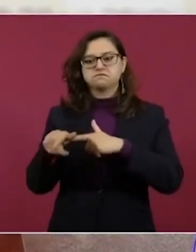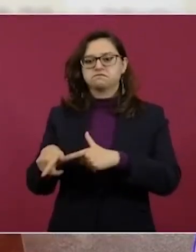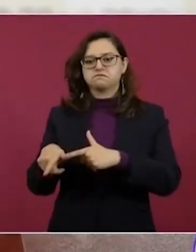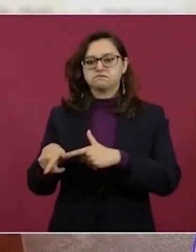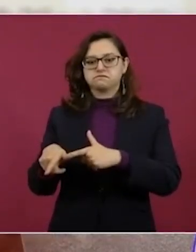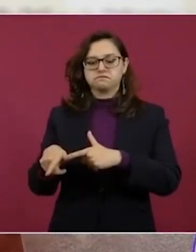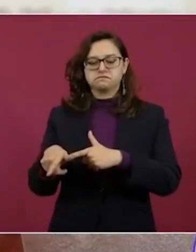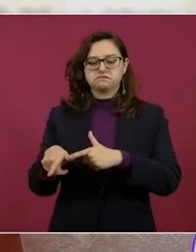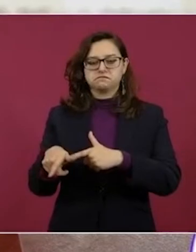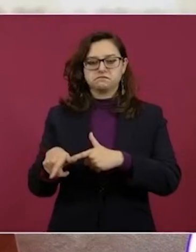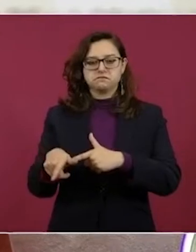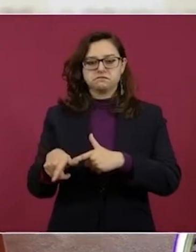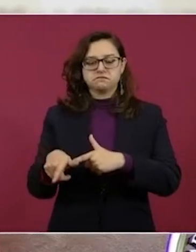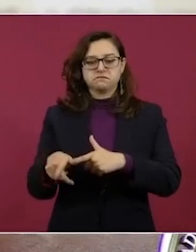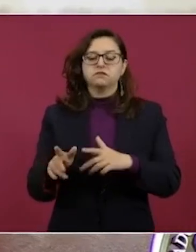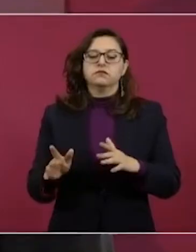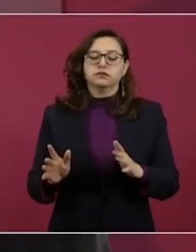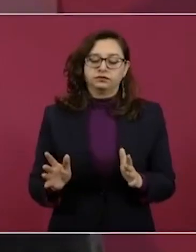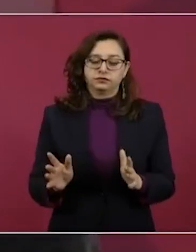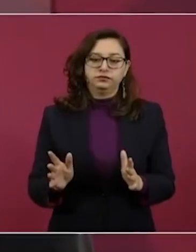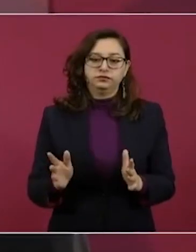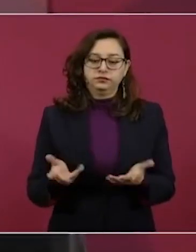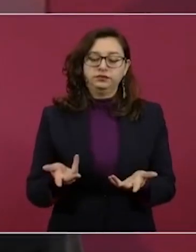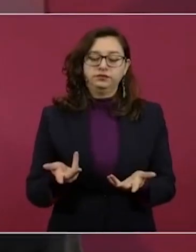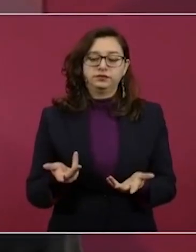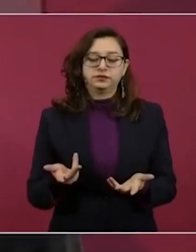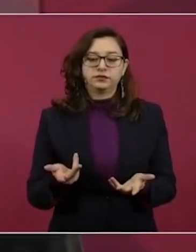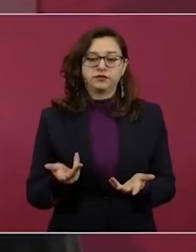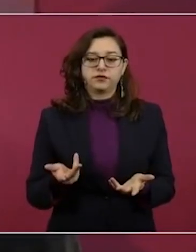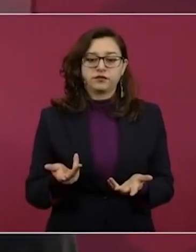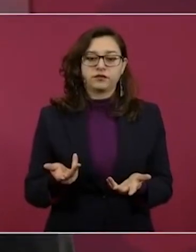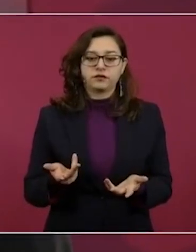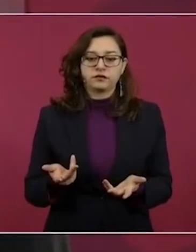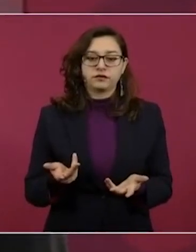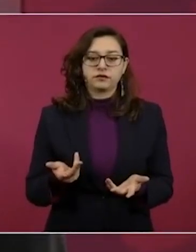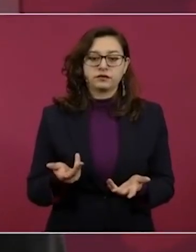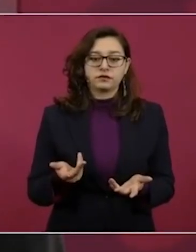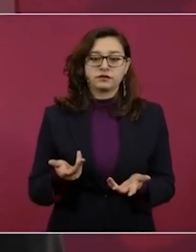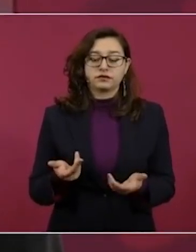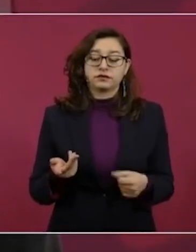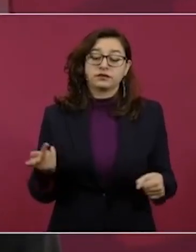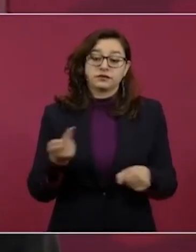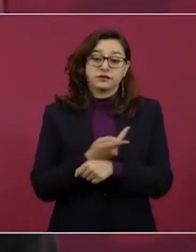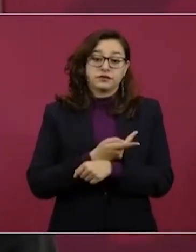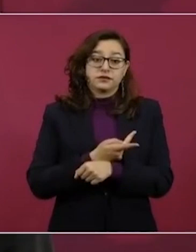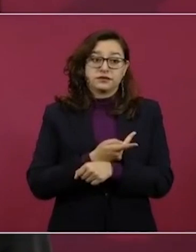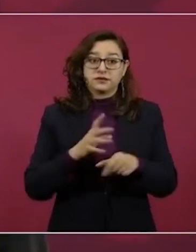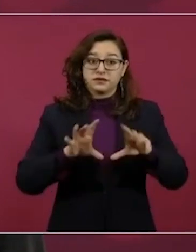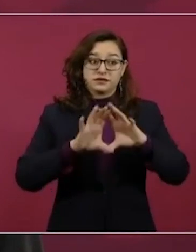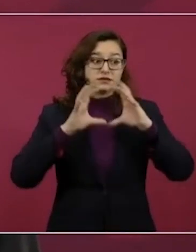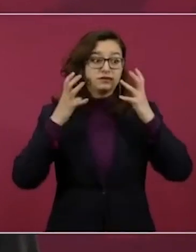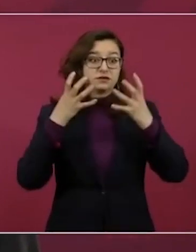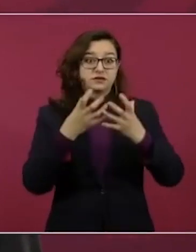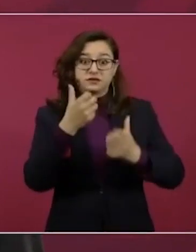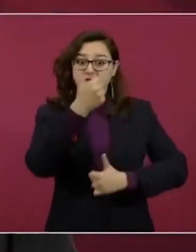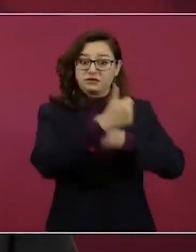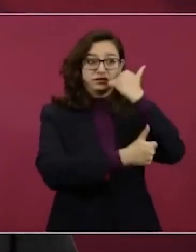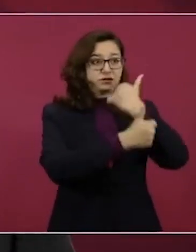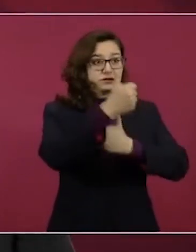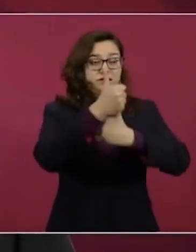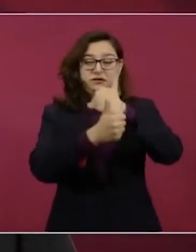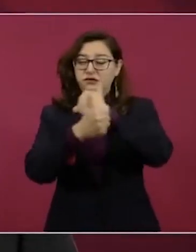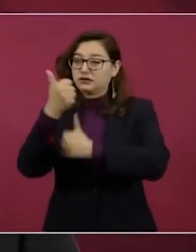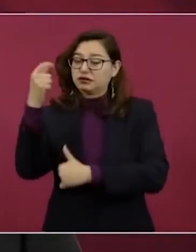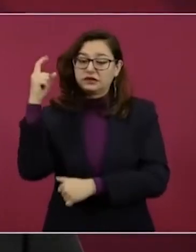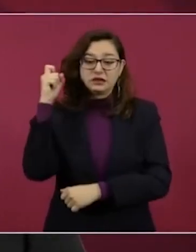no lo deseamos porque sí afecta a las economías del mundo. No olvidemos